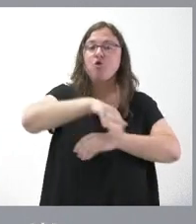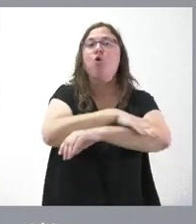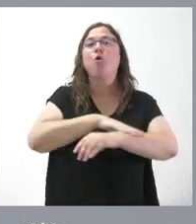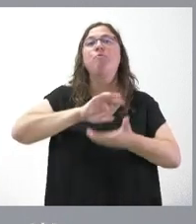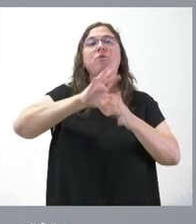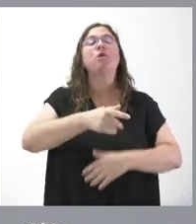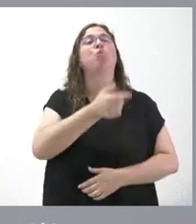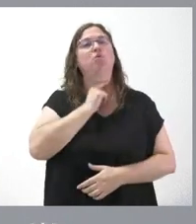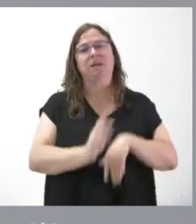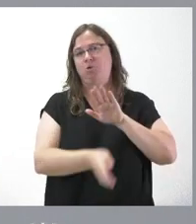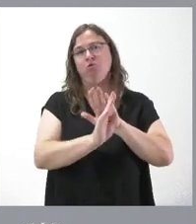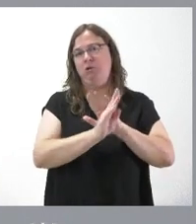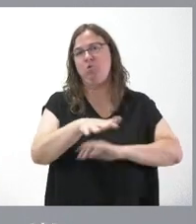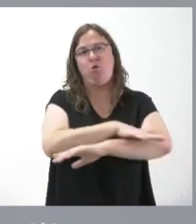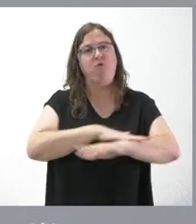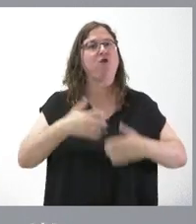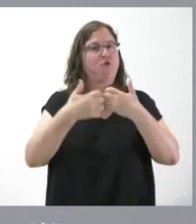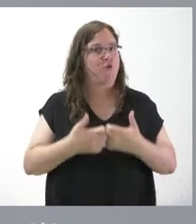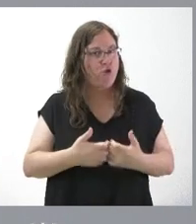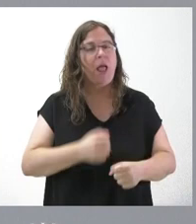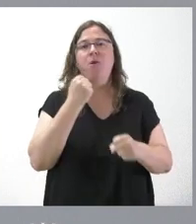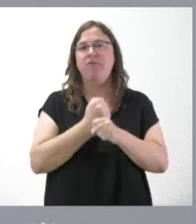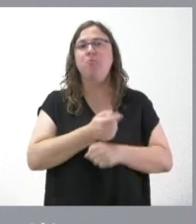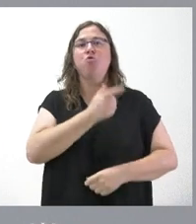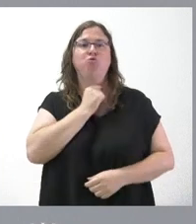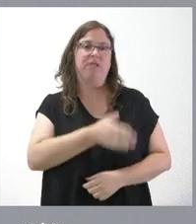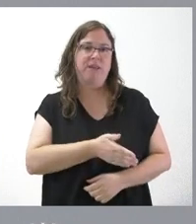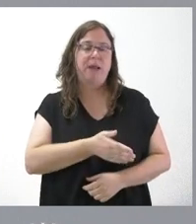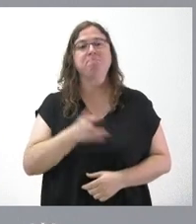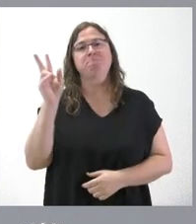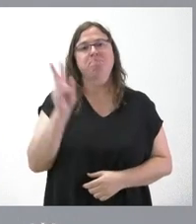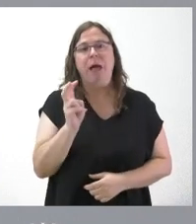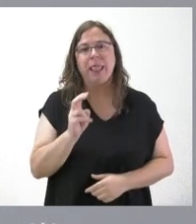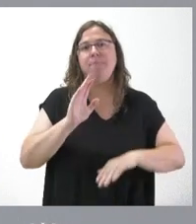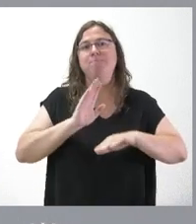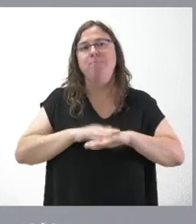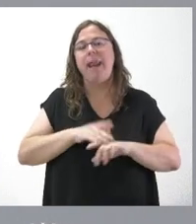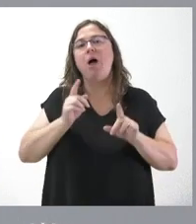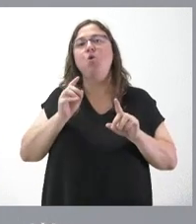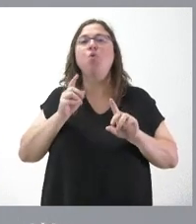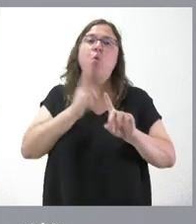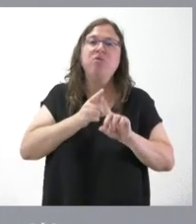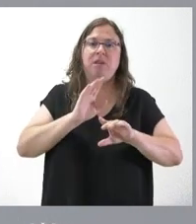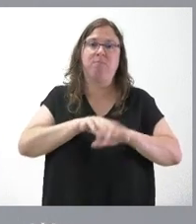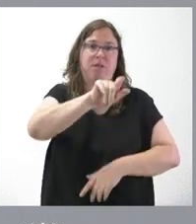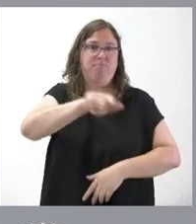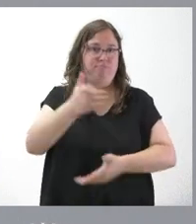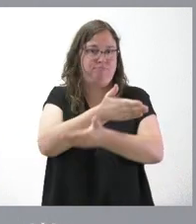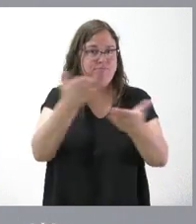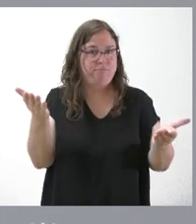Gobierno de Castilla y León siguiera funcionando siguiera trabajando siguiera siendo útil al conjunto de los ciudadanos pero